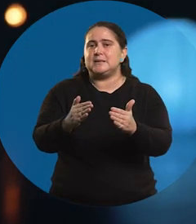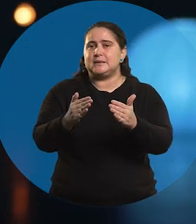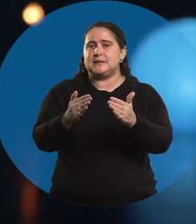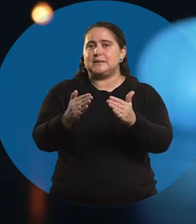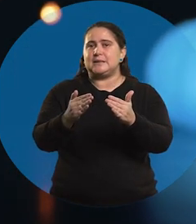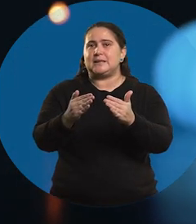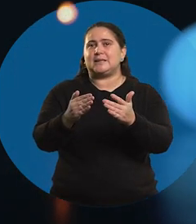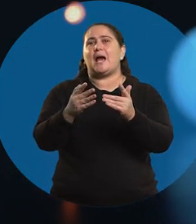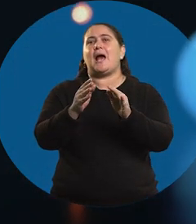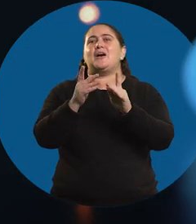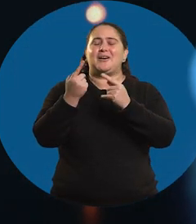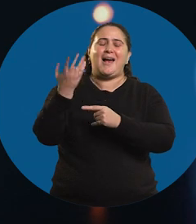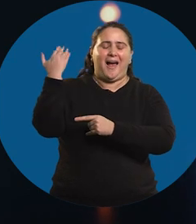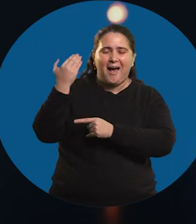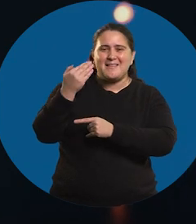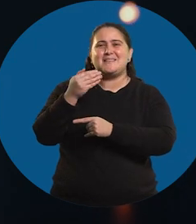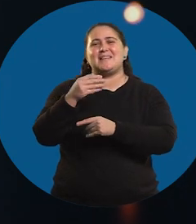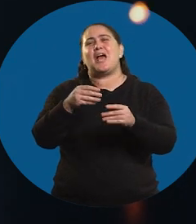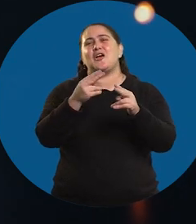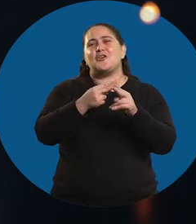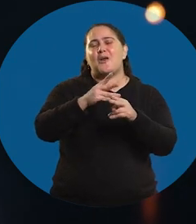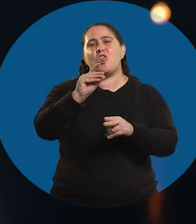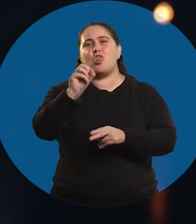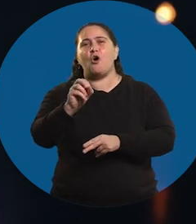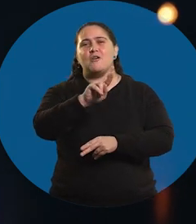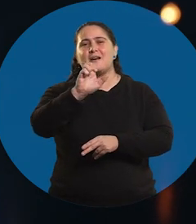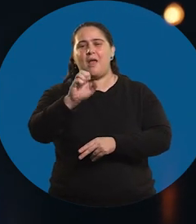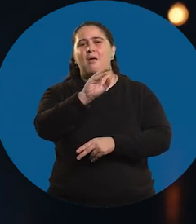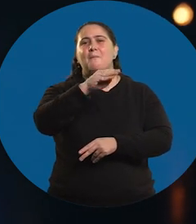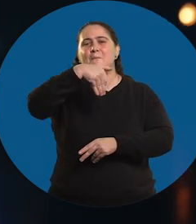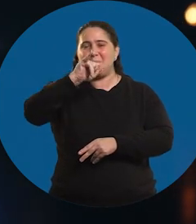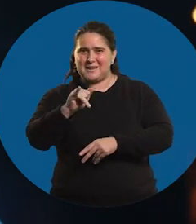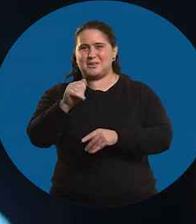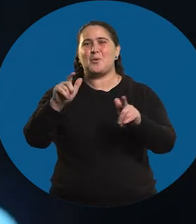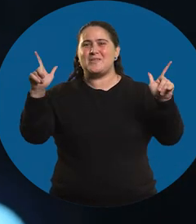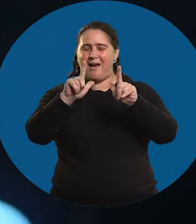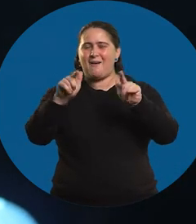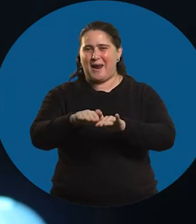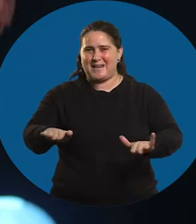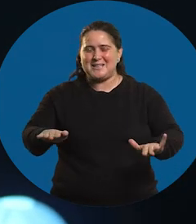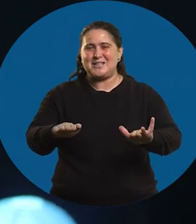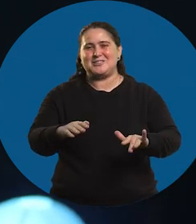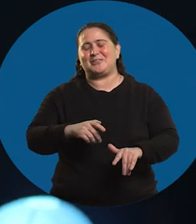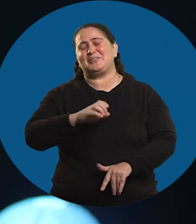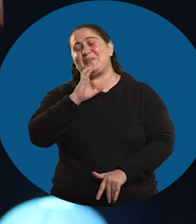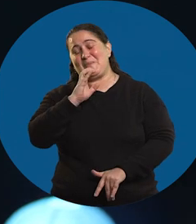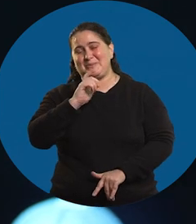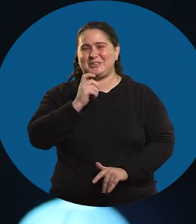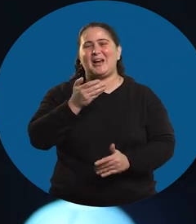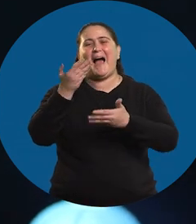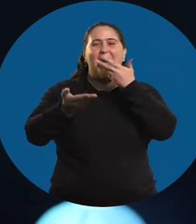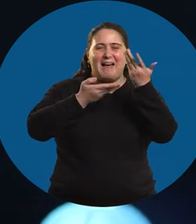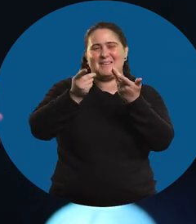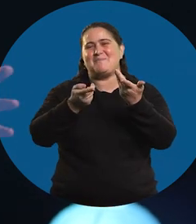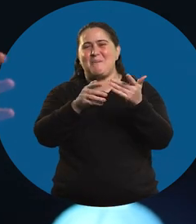Arranqué con dos remí, es un programa BTV, un programa de niños, que era una especie de... río porque hasta cantaba en ese lugar.